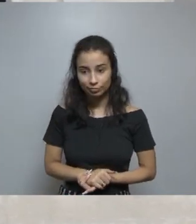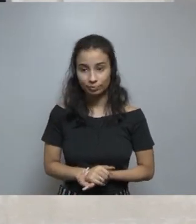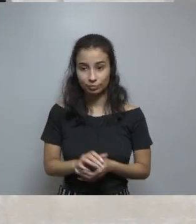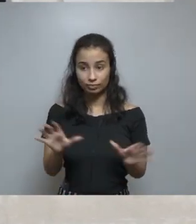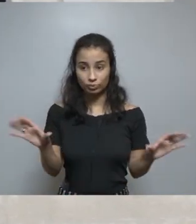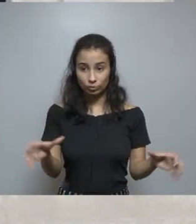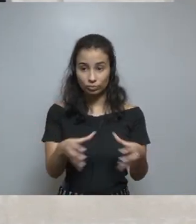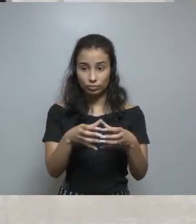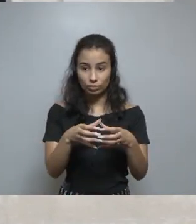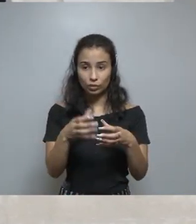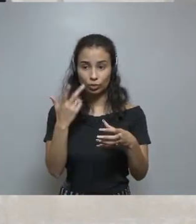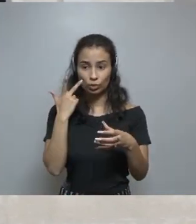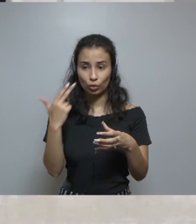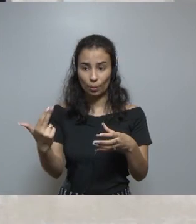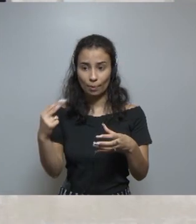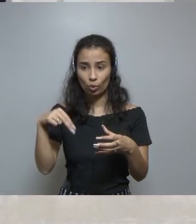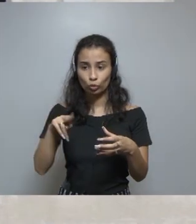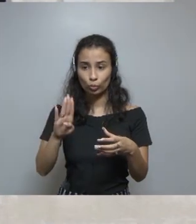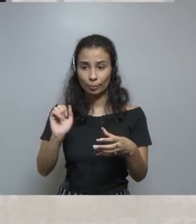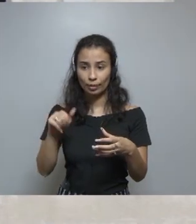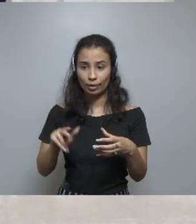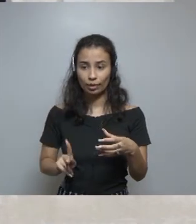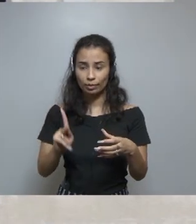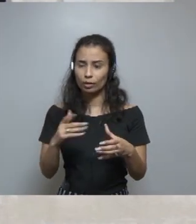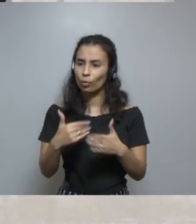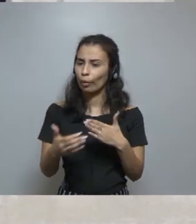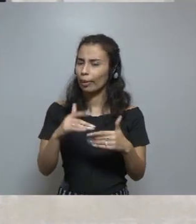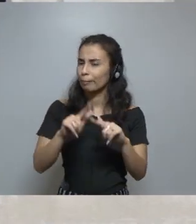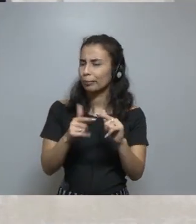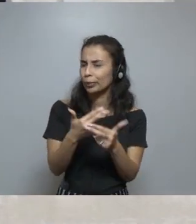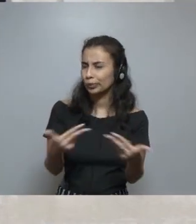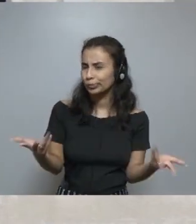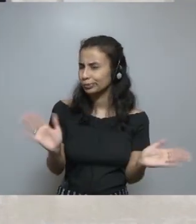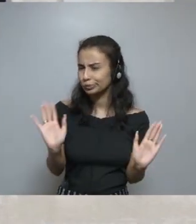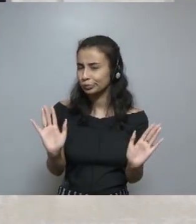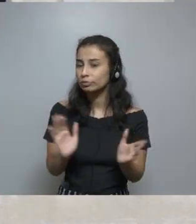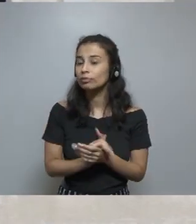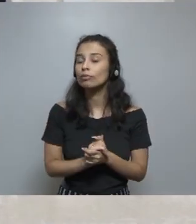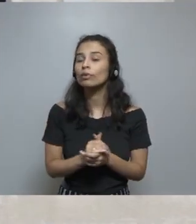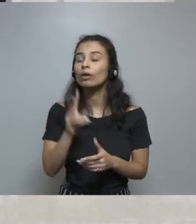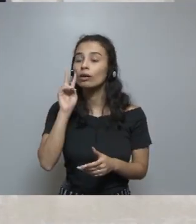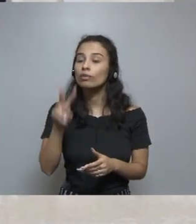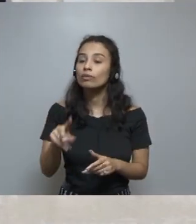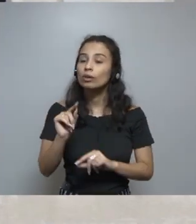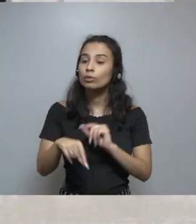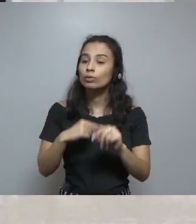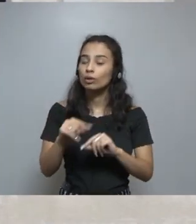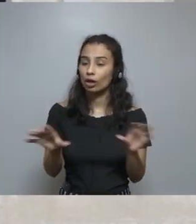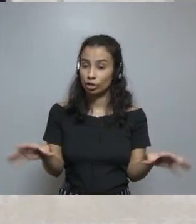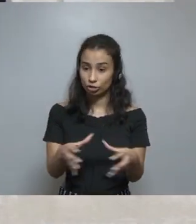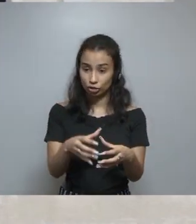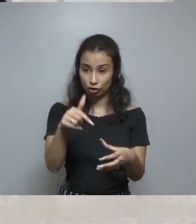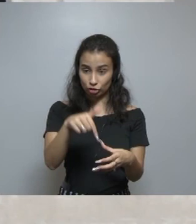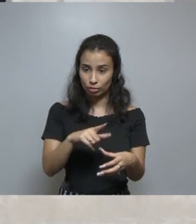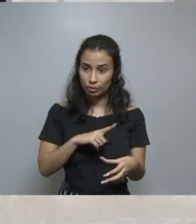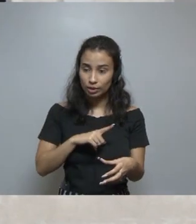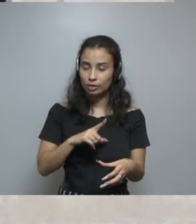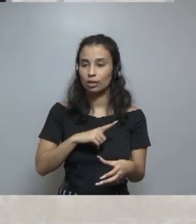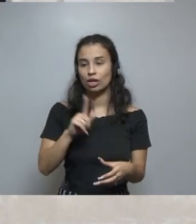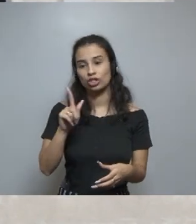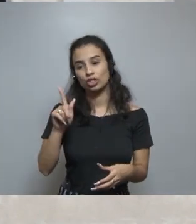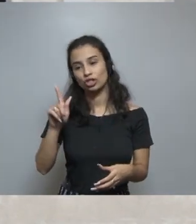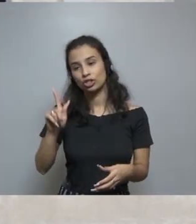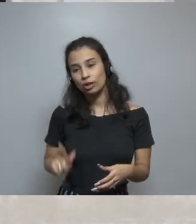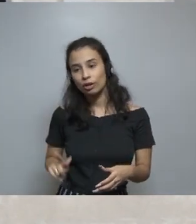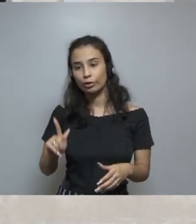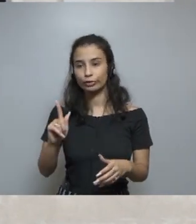Un equipo normal de Nubank, si usted observa en cualquier producto del banco, dentro de un mismo equipo vamos a